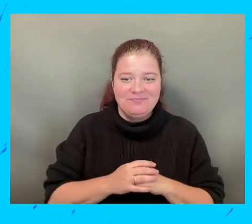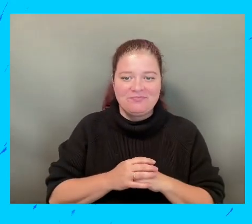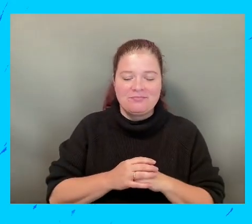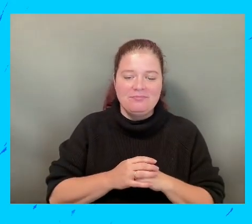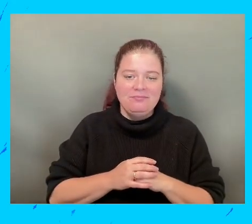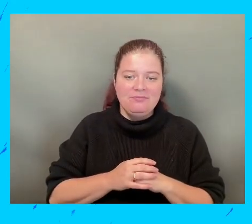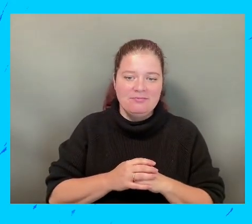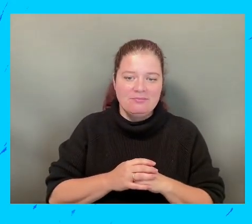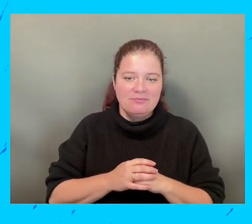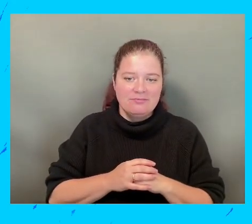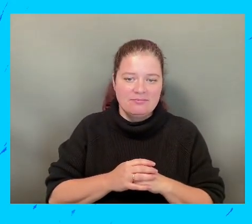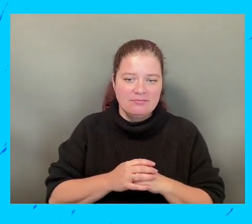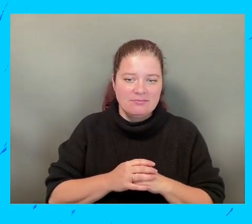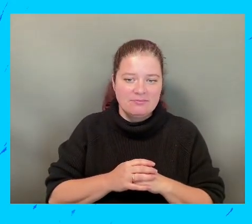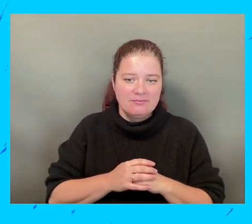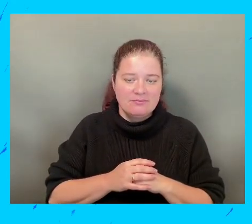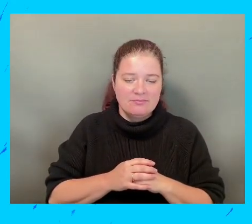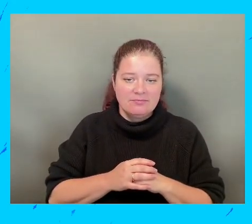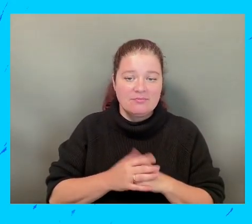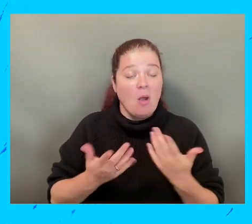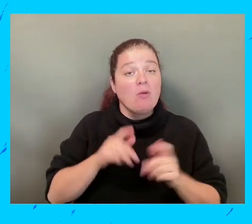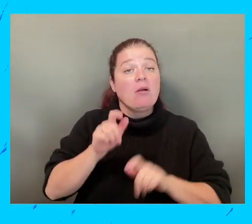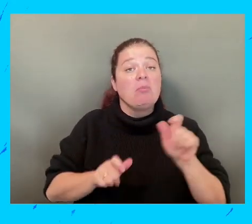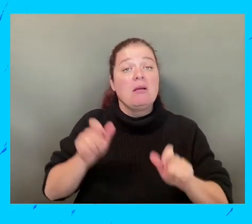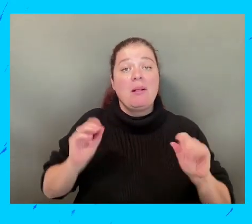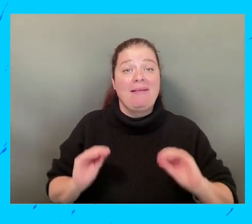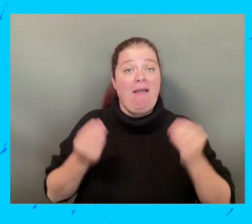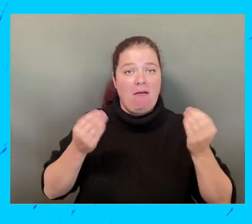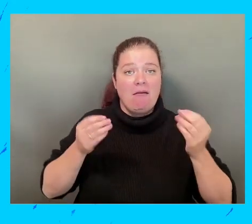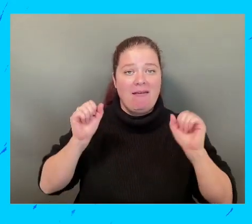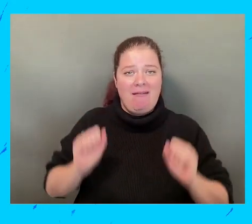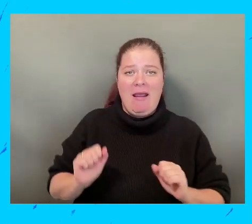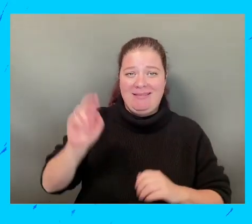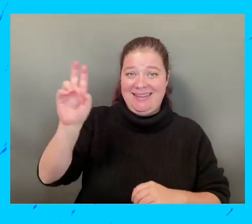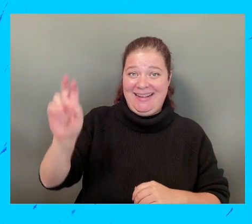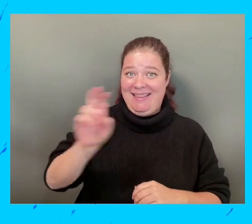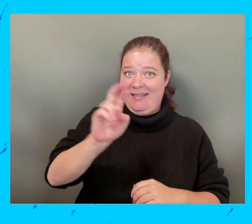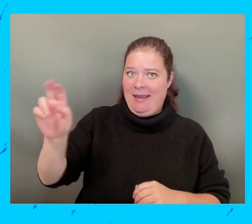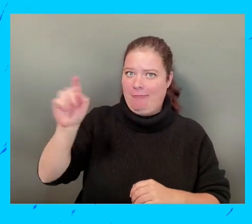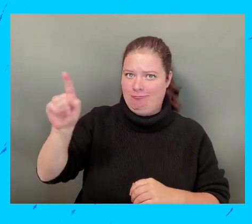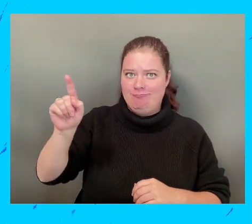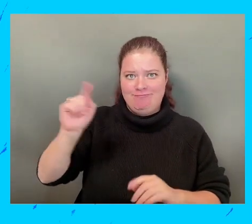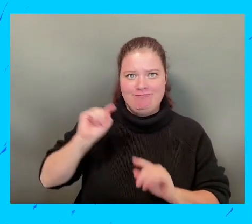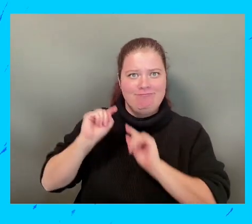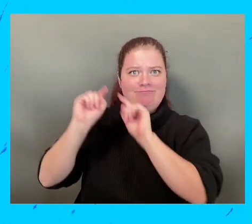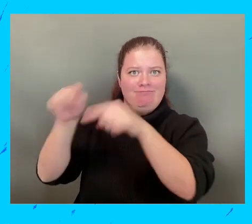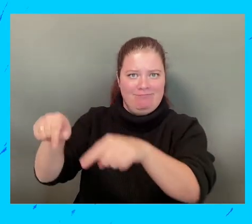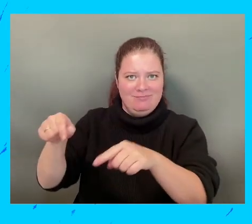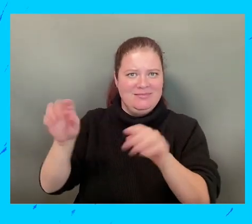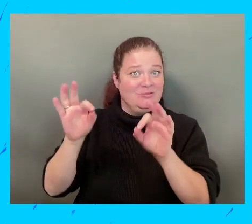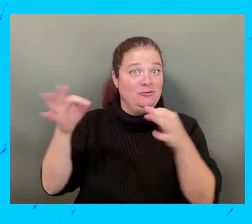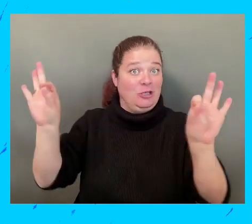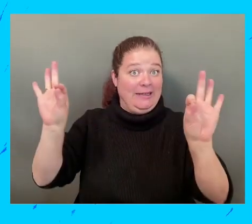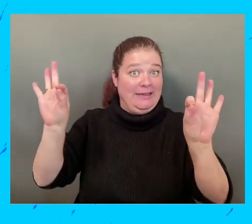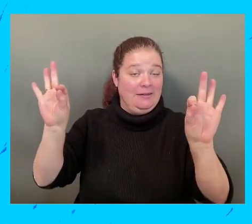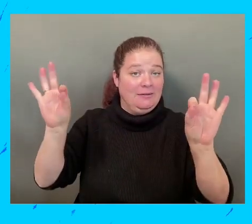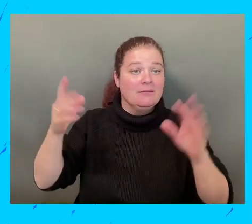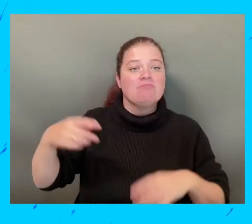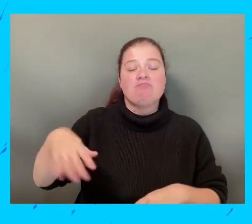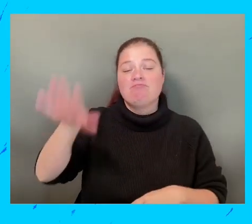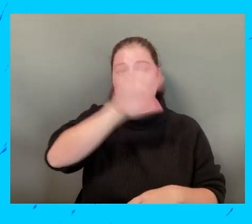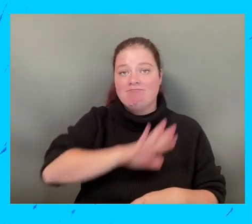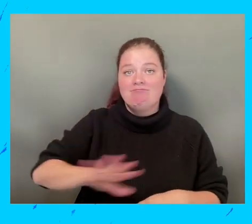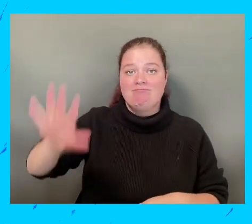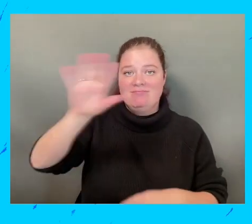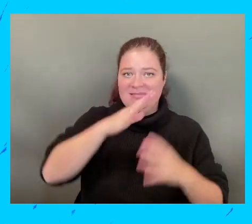importante de los jóvenes, todos los jóvenes que tienen acceso a nuestras clínicas y tenemos más de 7